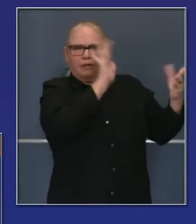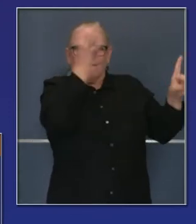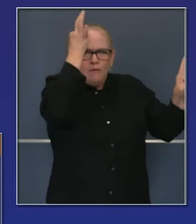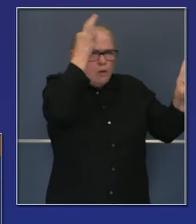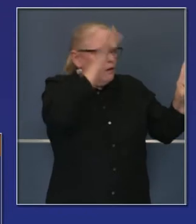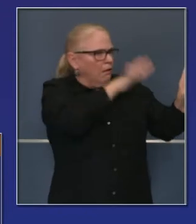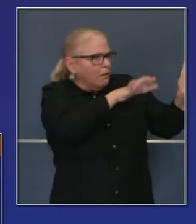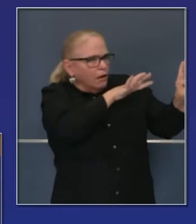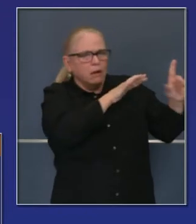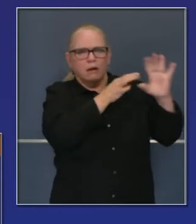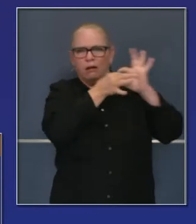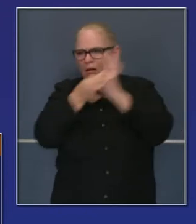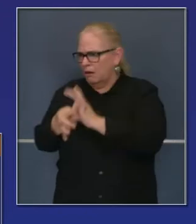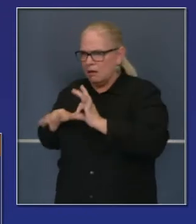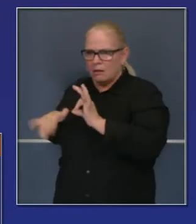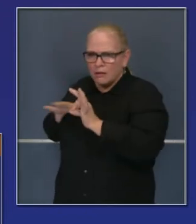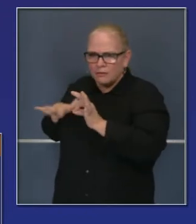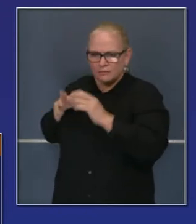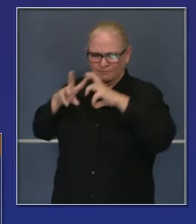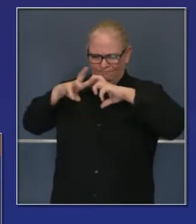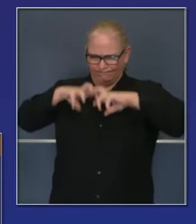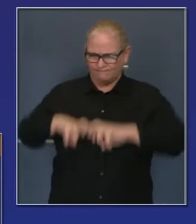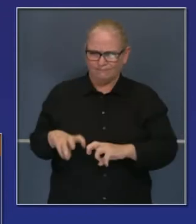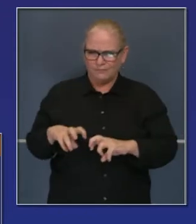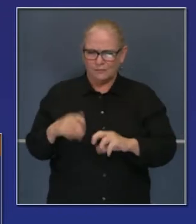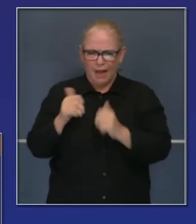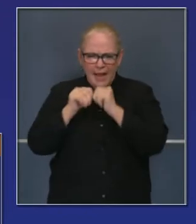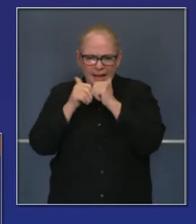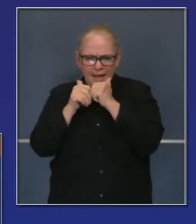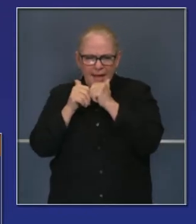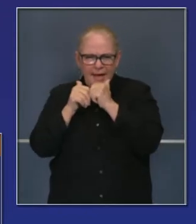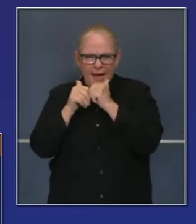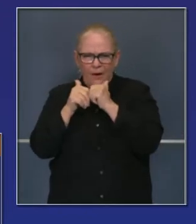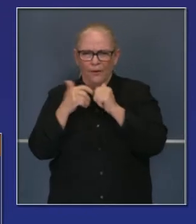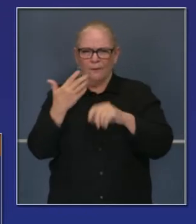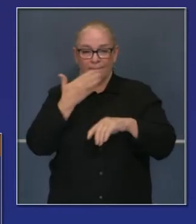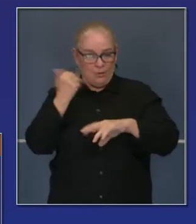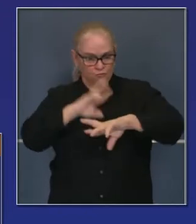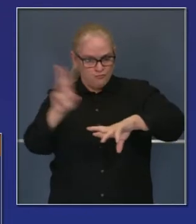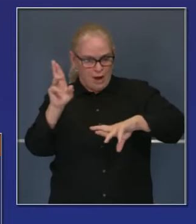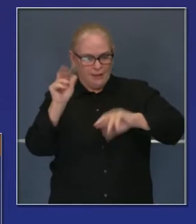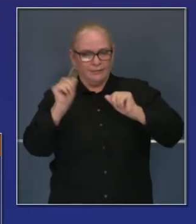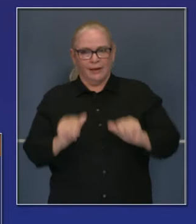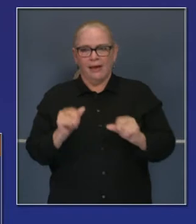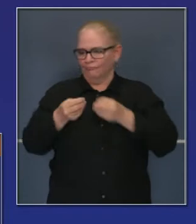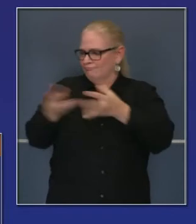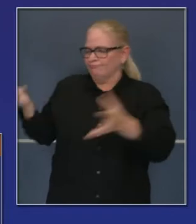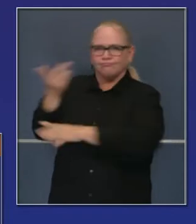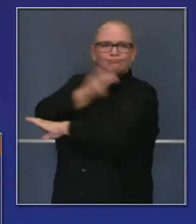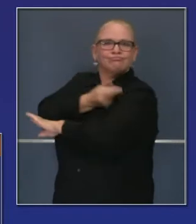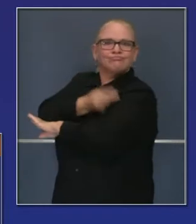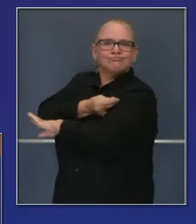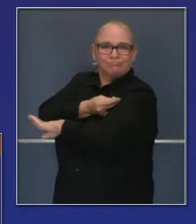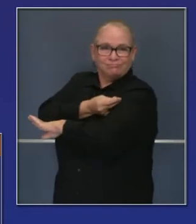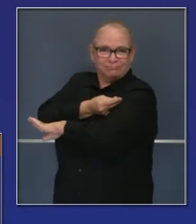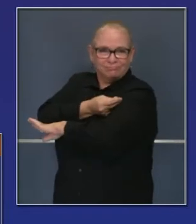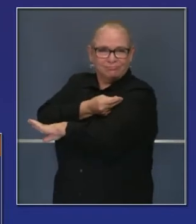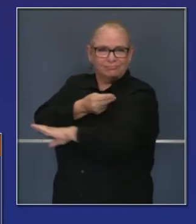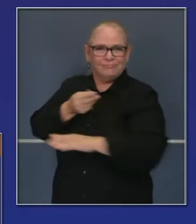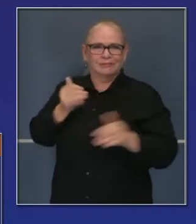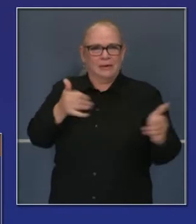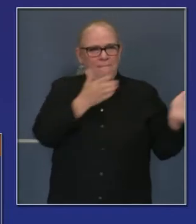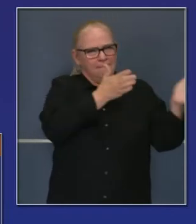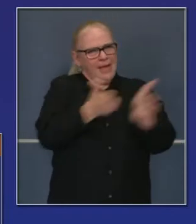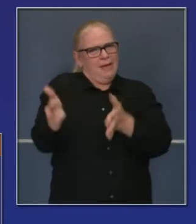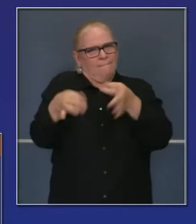locales para ver logísticamente cómo resolver e implementar nuestra nuestro plan de